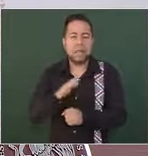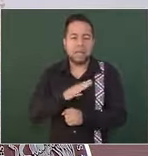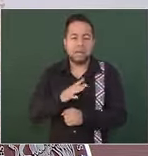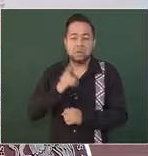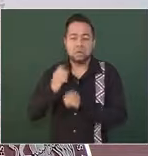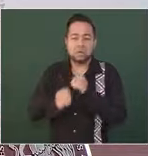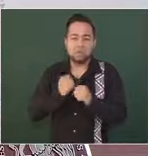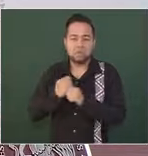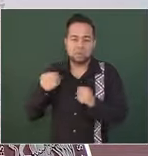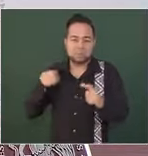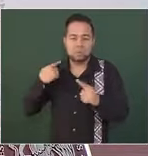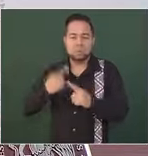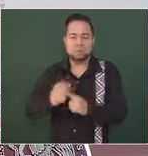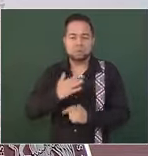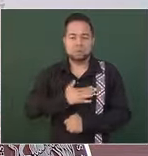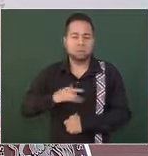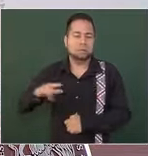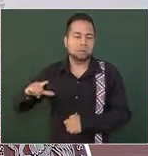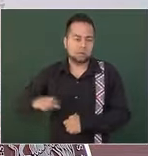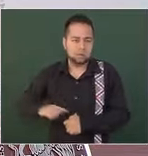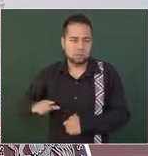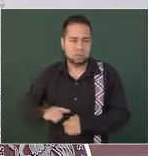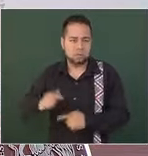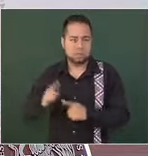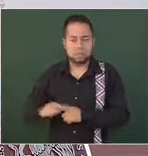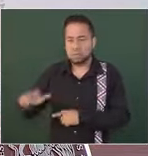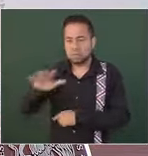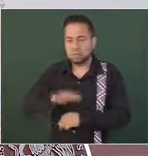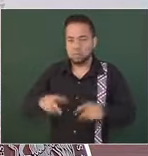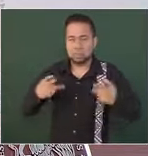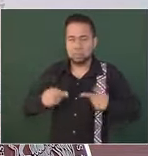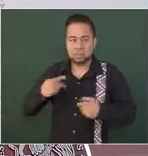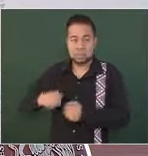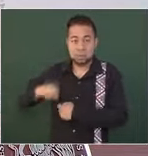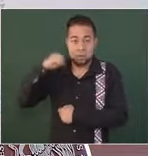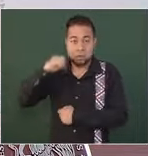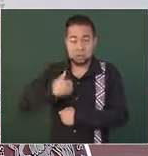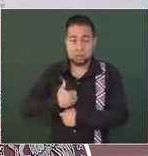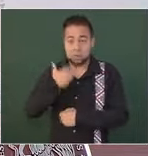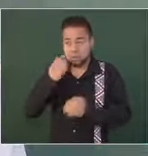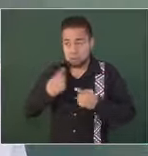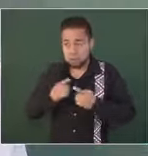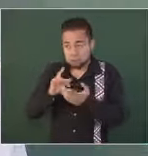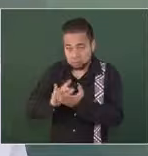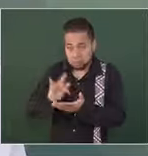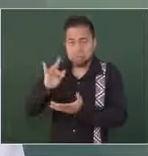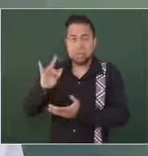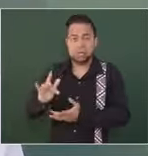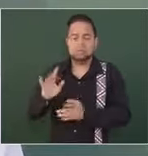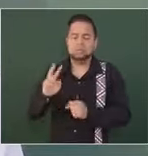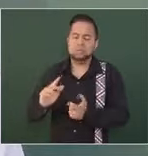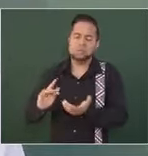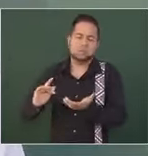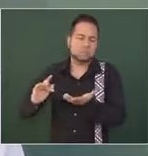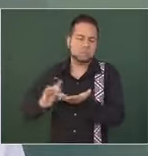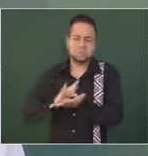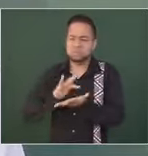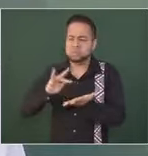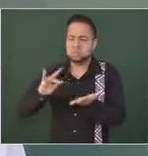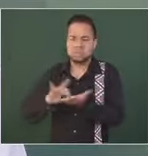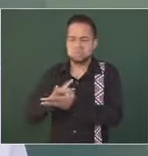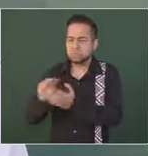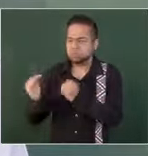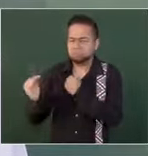En año de gobierno, al nombre del pueblo de Oaxaca, quiero agradecerle todo el apoyo y